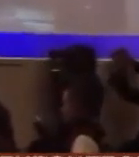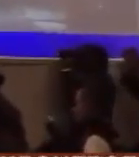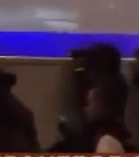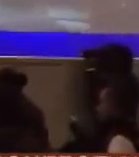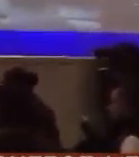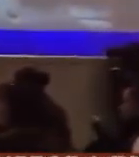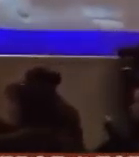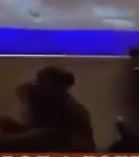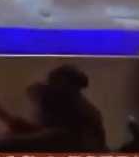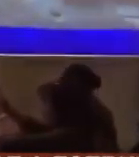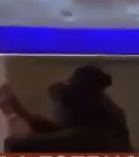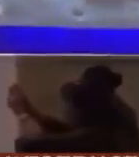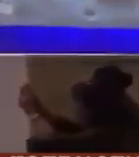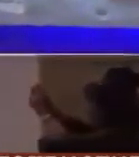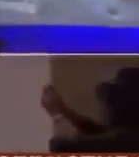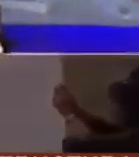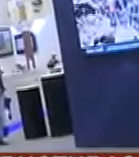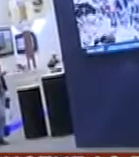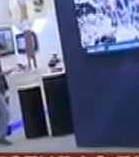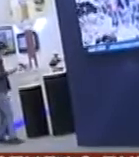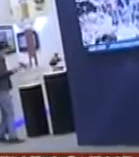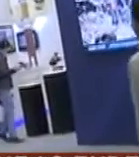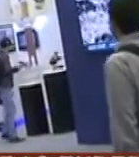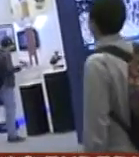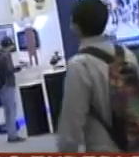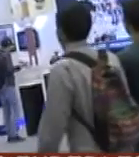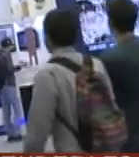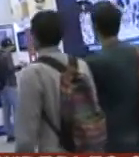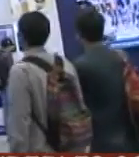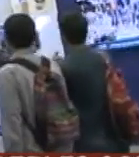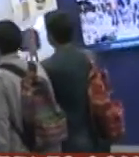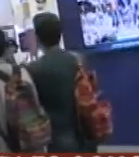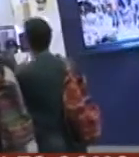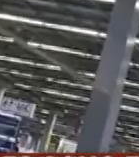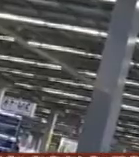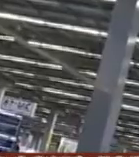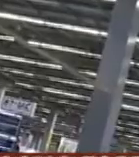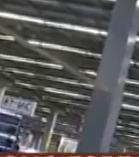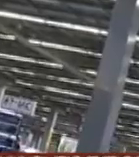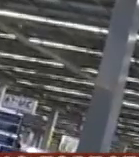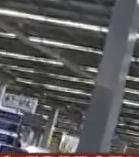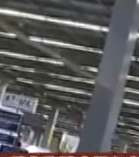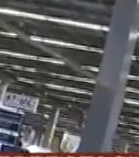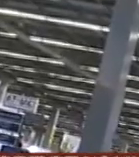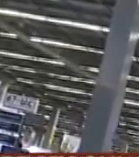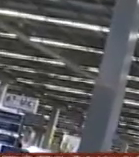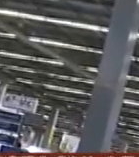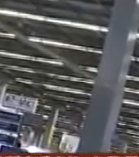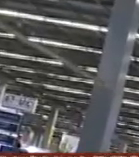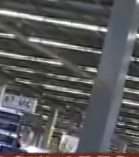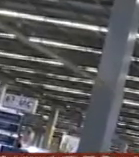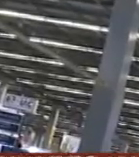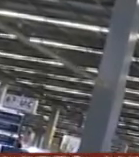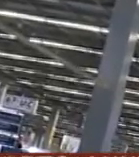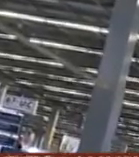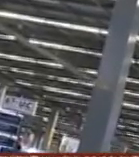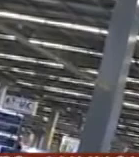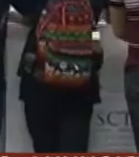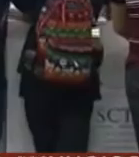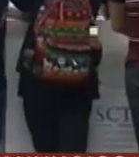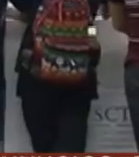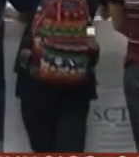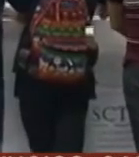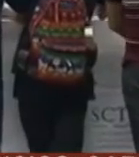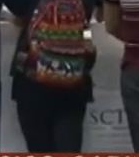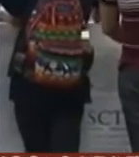tecnología espacial también de la automotriz y que vino a México escogió a México para detallar su plan de colonización de